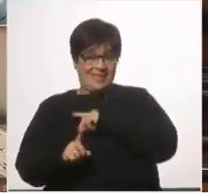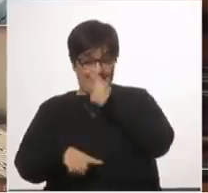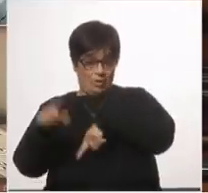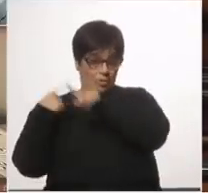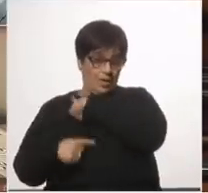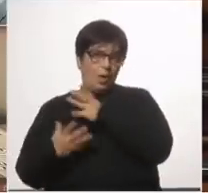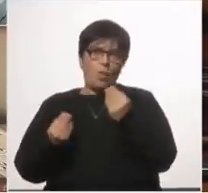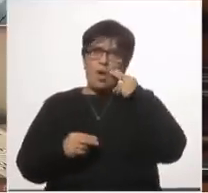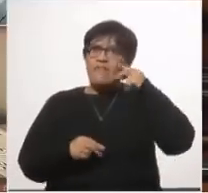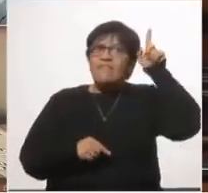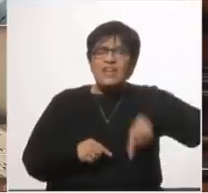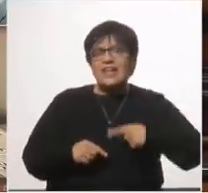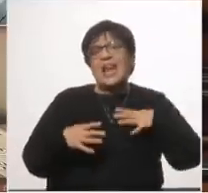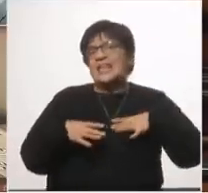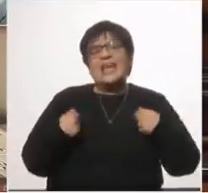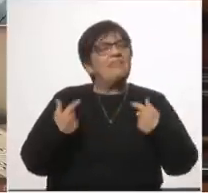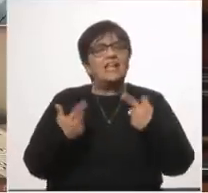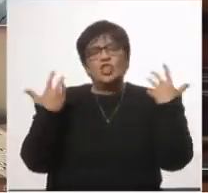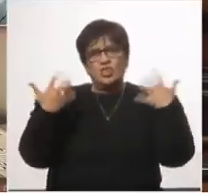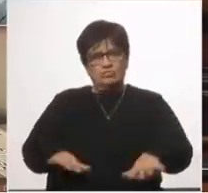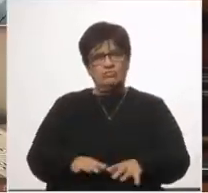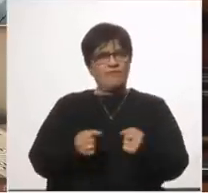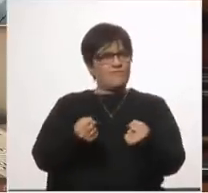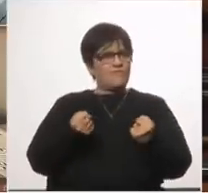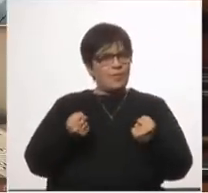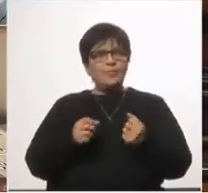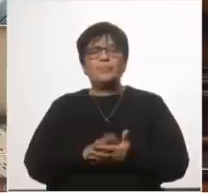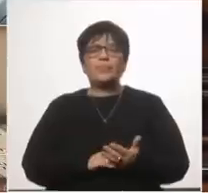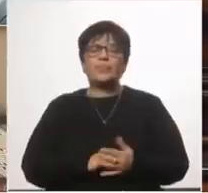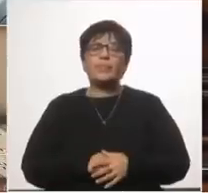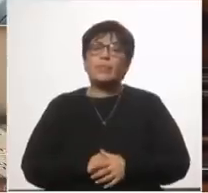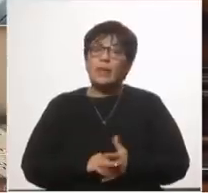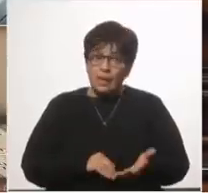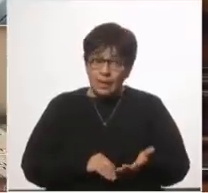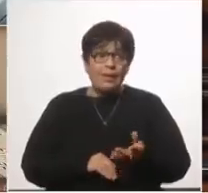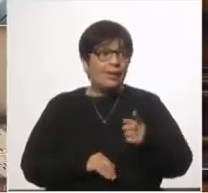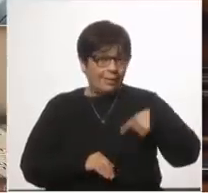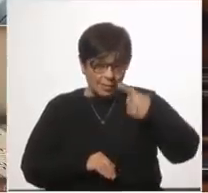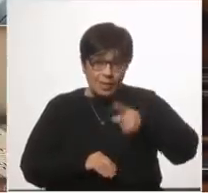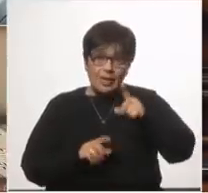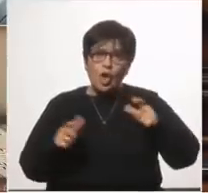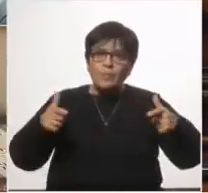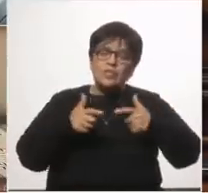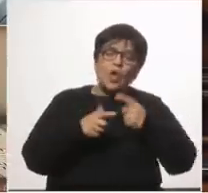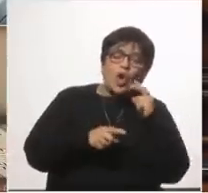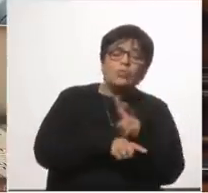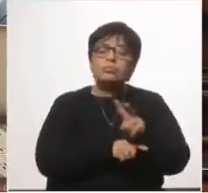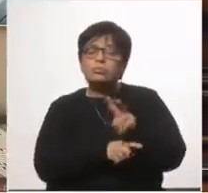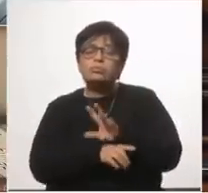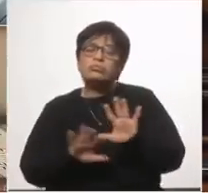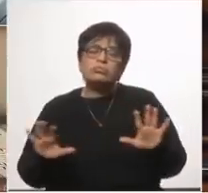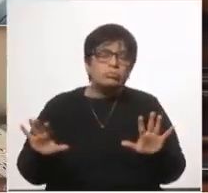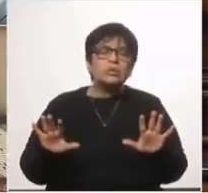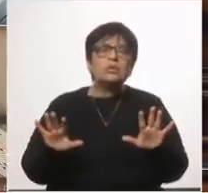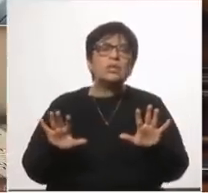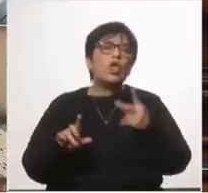existen son por no haber dado esas licencias por comorbilidades. Y luego fuimos a una comisión de seguimiento de 24,